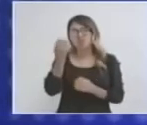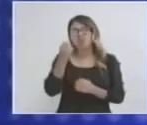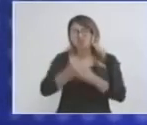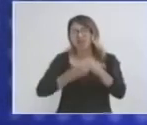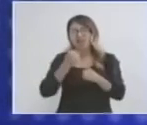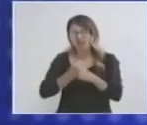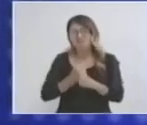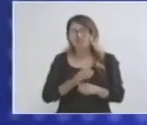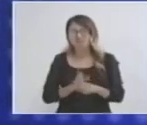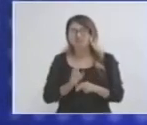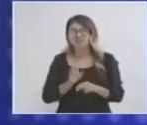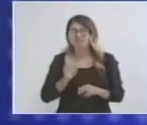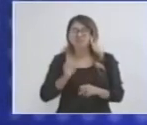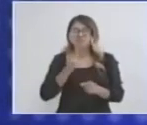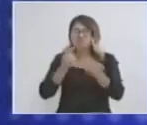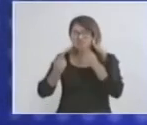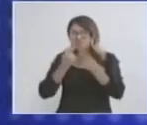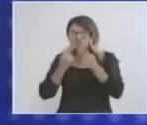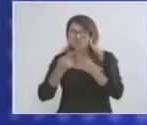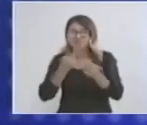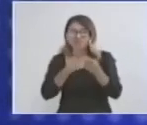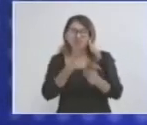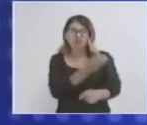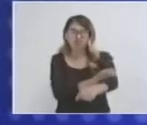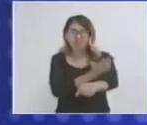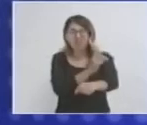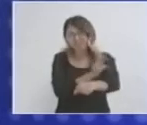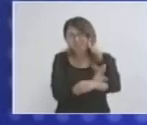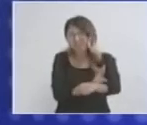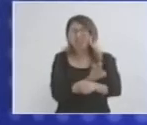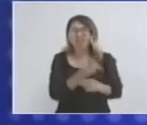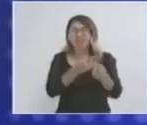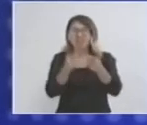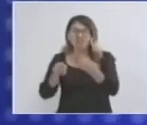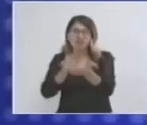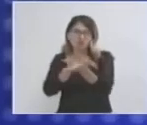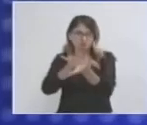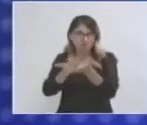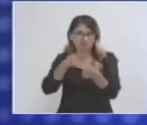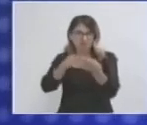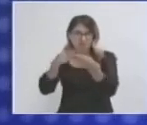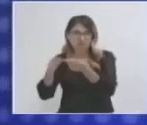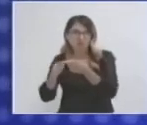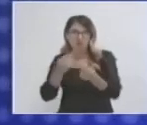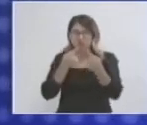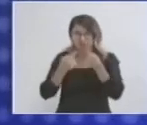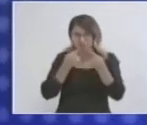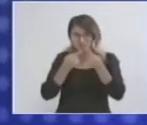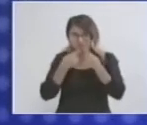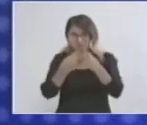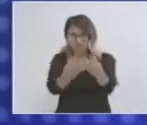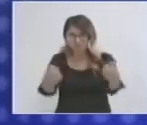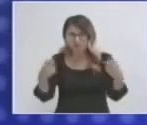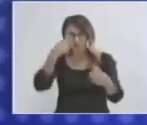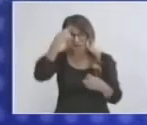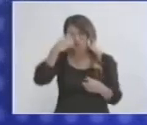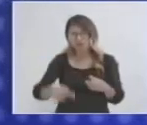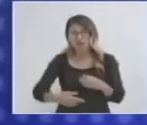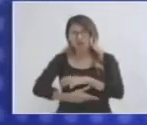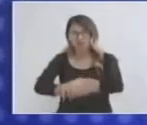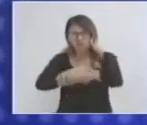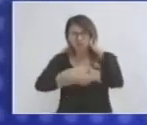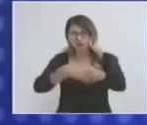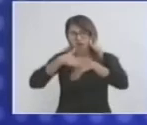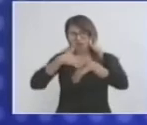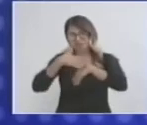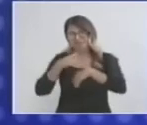años. Empecé a participar con alguna coordinación, con alguna representación, tratando de apoyar ahí a los comités y precisamente tratando de fortalecer esta